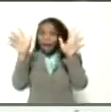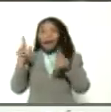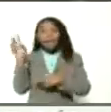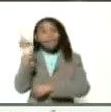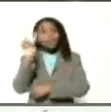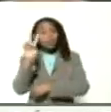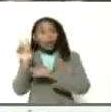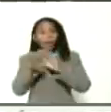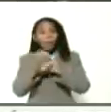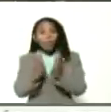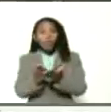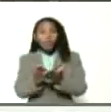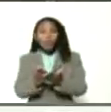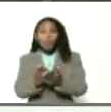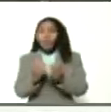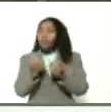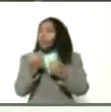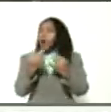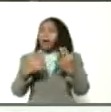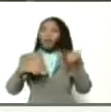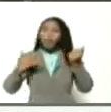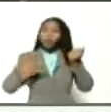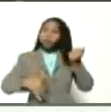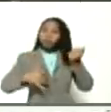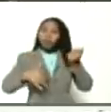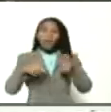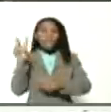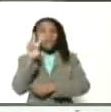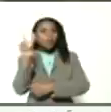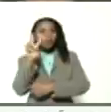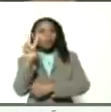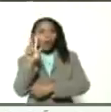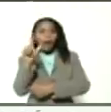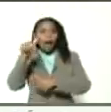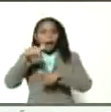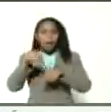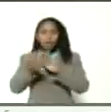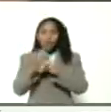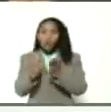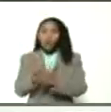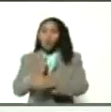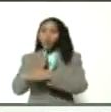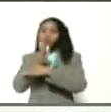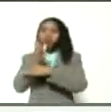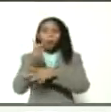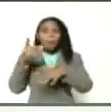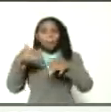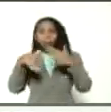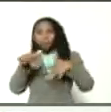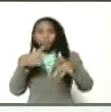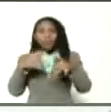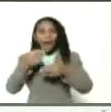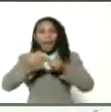mundo. ¿Cuántos músicos venezolanos hay por el mundo forjados en el sistema